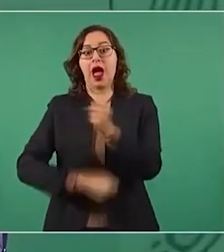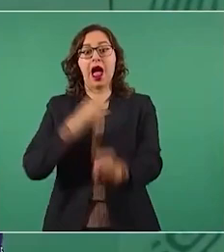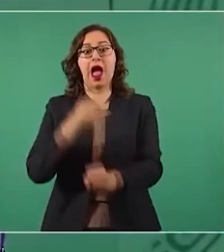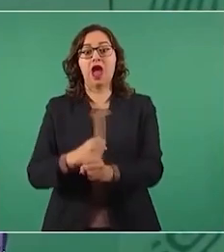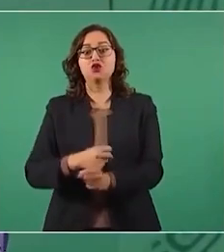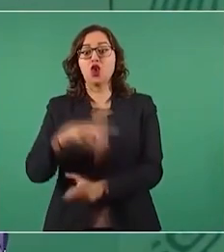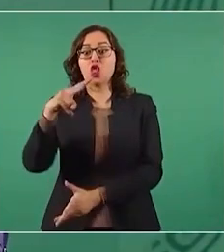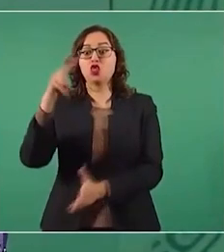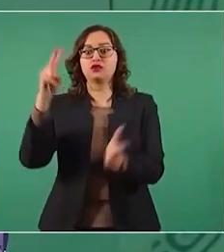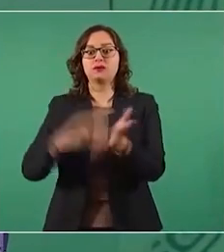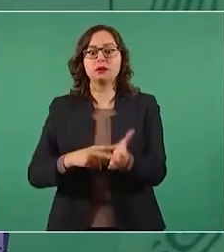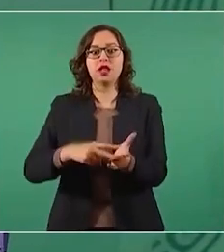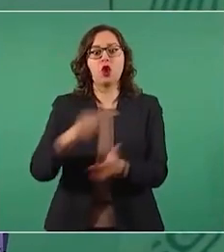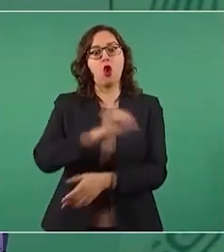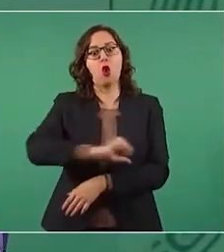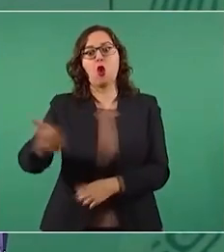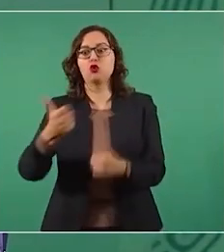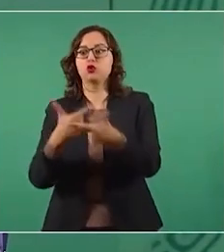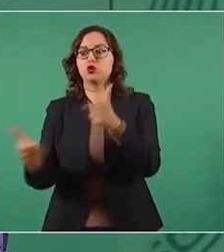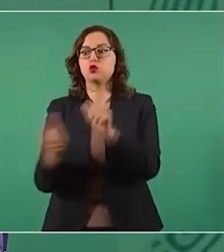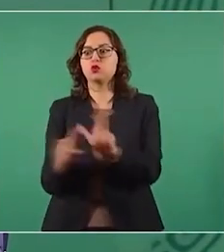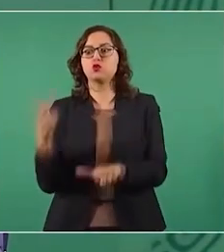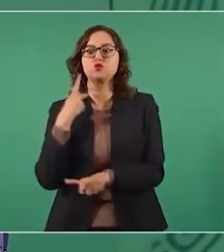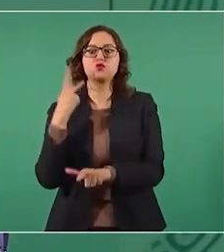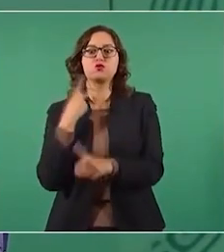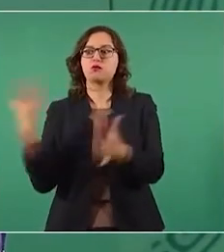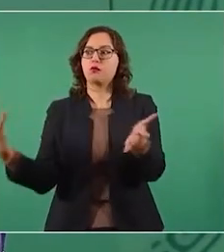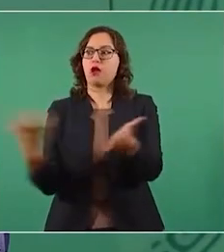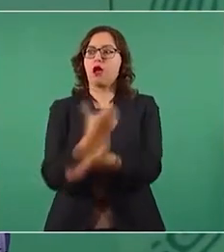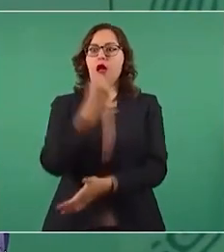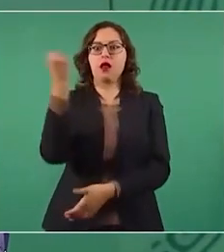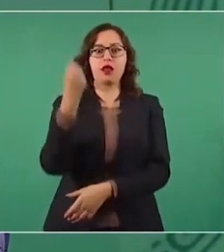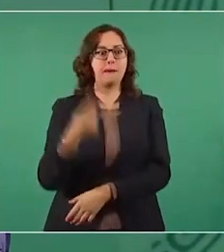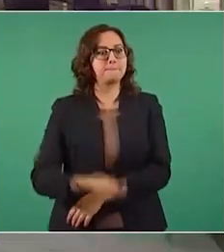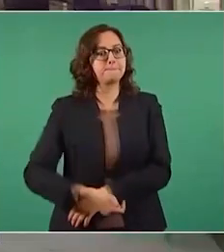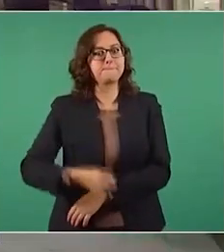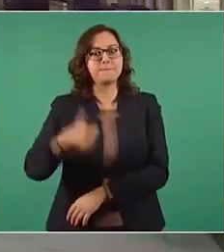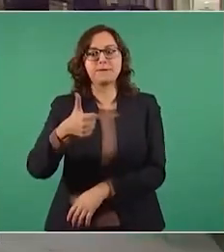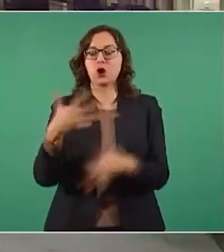Eso fue un acontecimiento. Sin embargo,